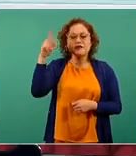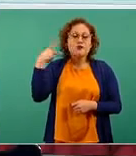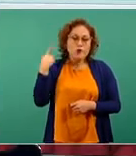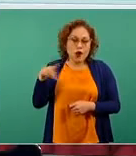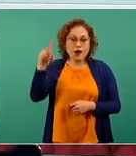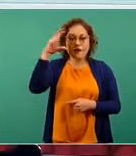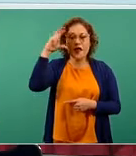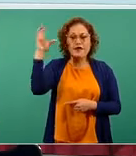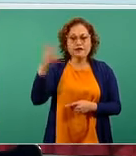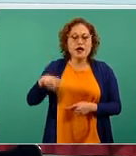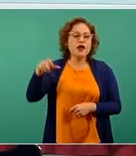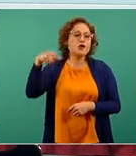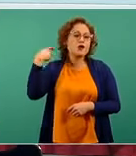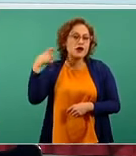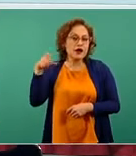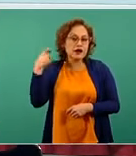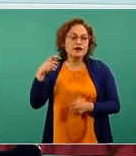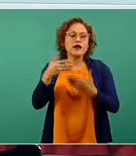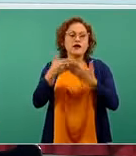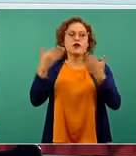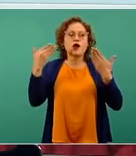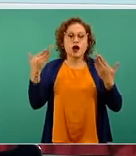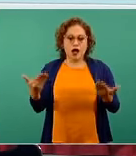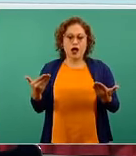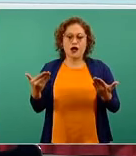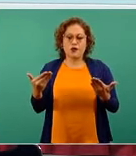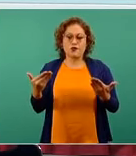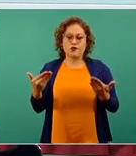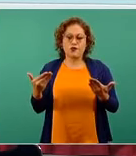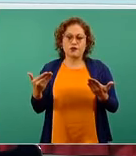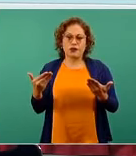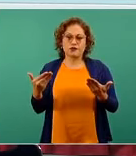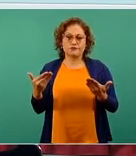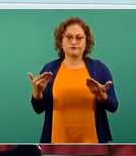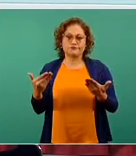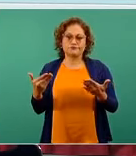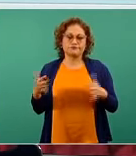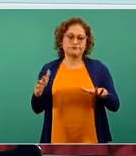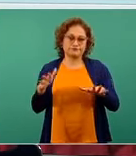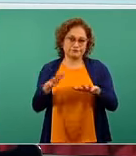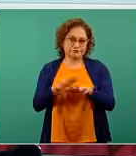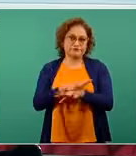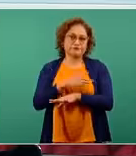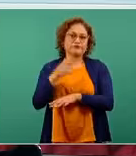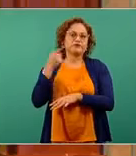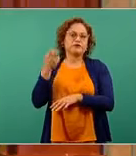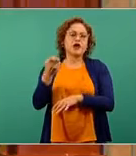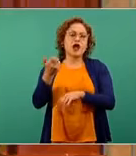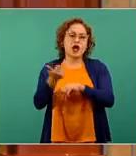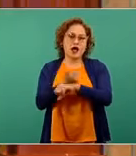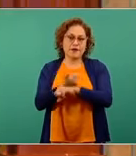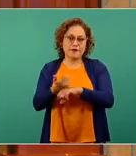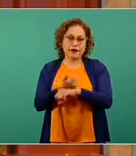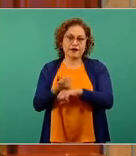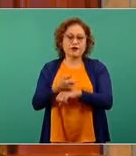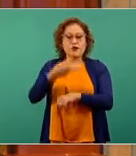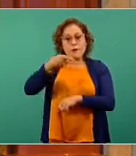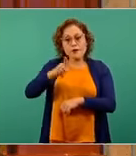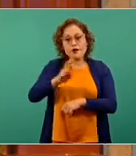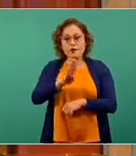ahora bajan, alcanzan el color amarillo, más sin embargo Baja California Sur, que estaba en color amarillo,